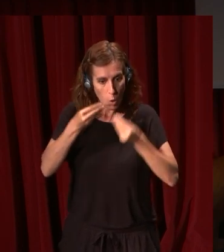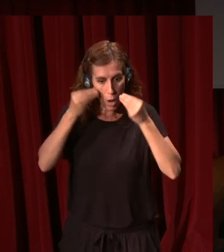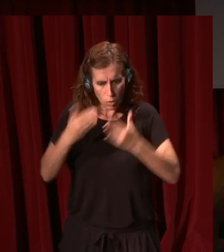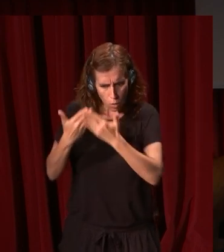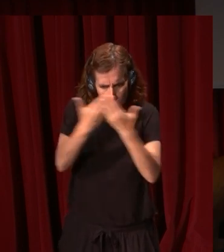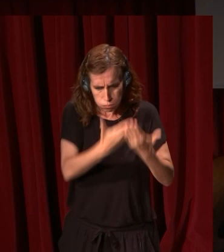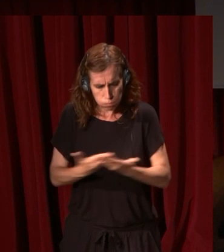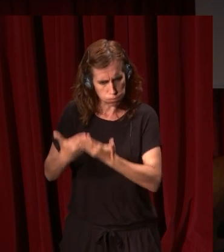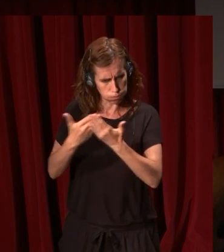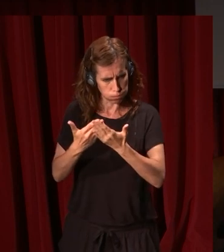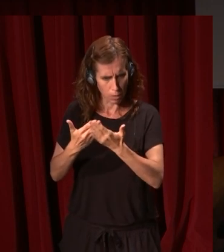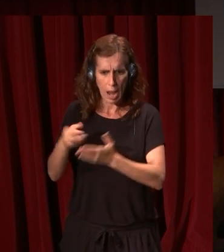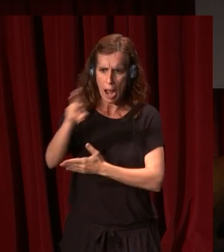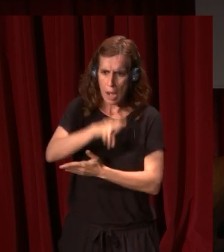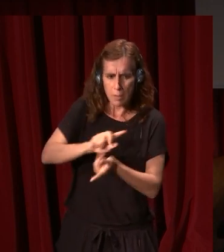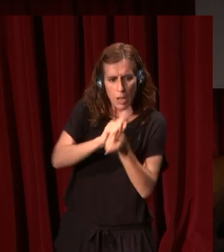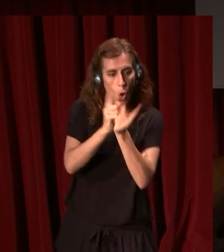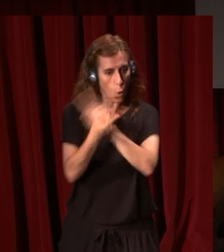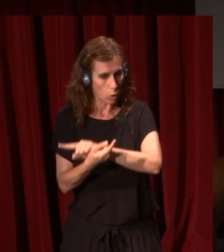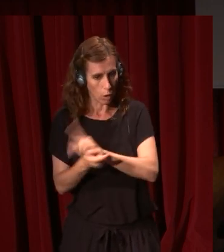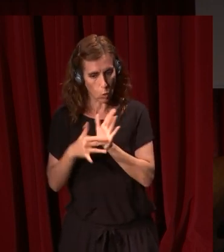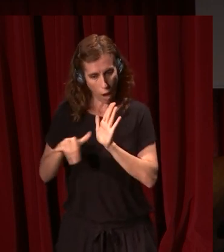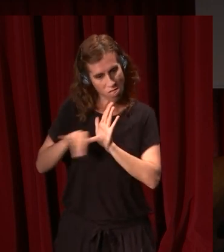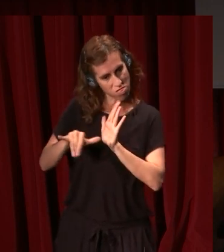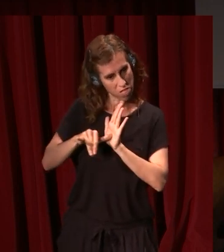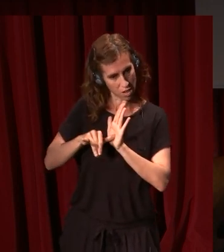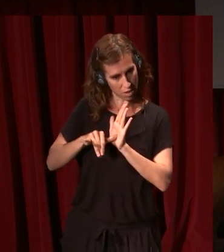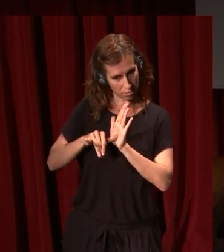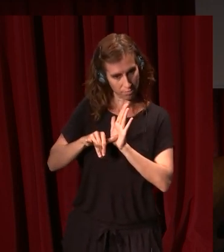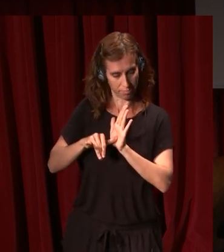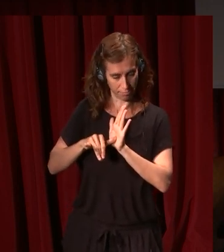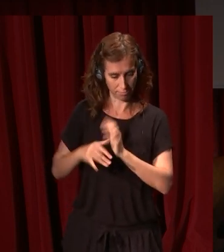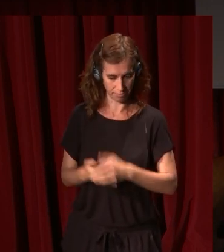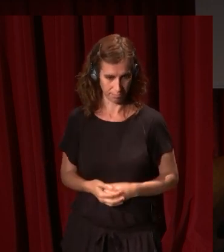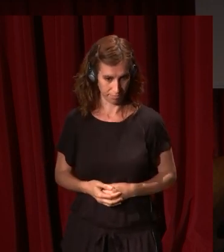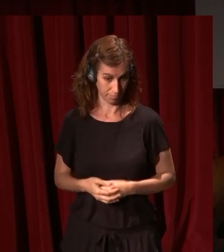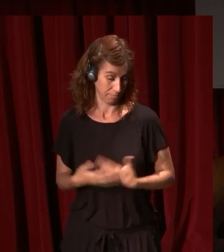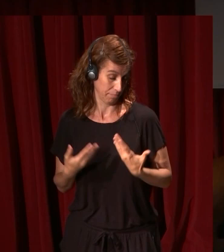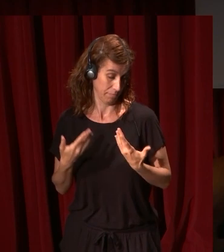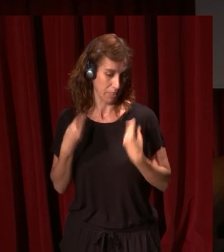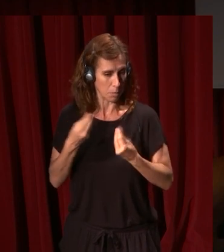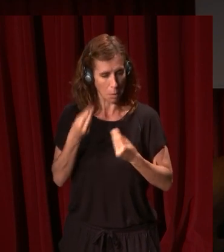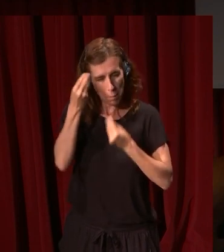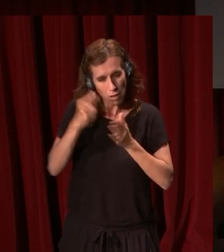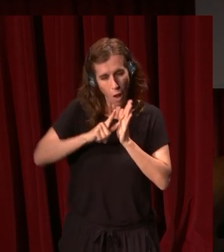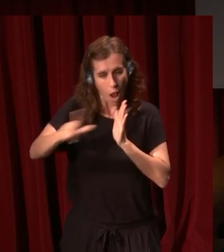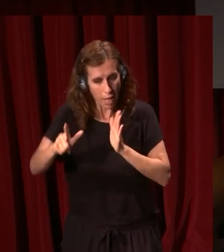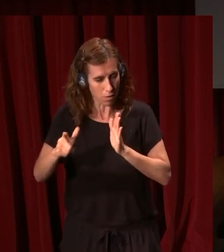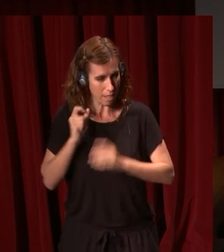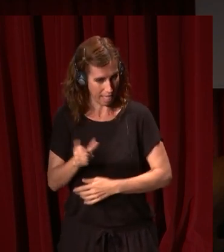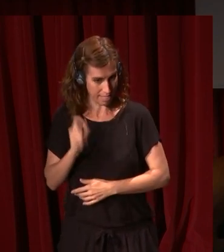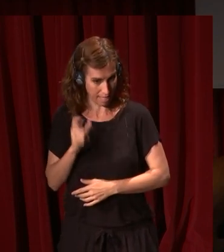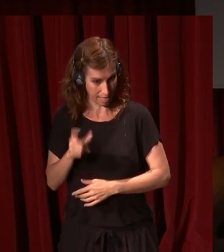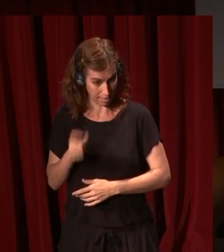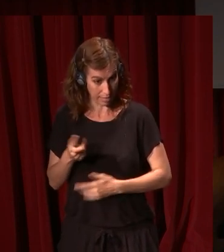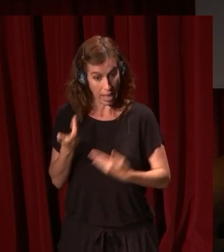mismo insistir en lo contrario, en lo que nos acerca y no solo en lo que nos aleja, que es lo que se ha hecho tradicionalmente. En la exposición sí vais a